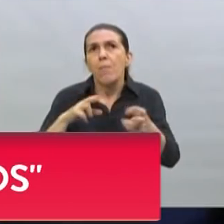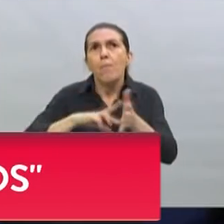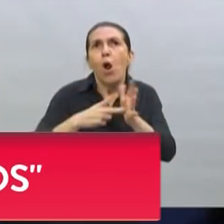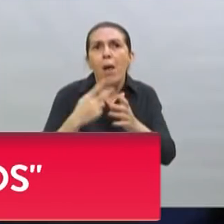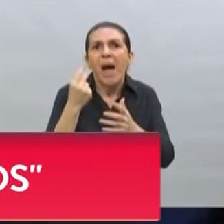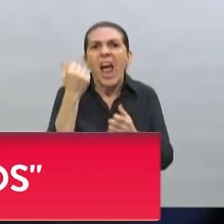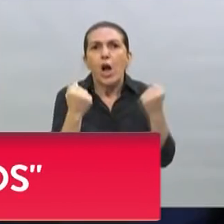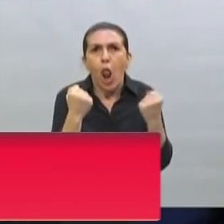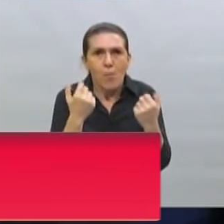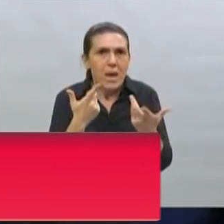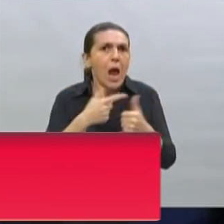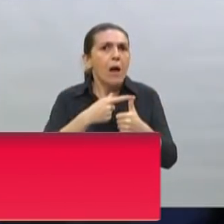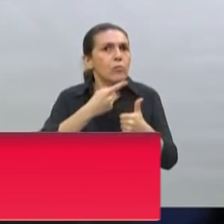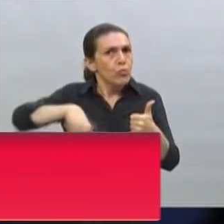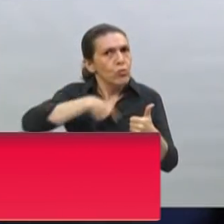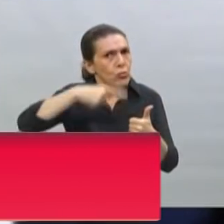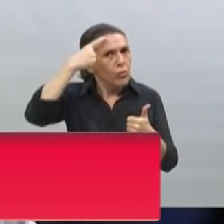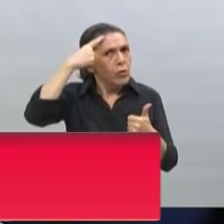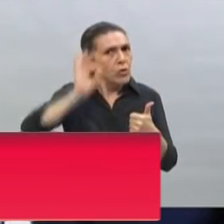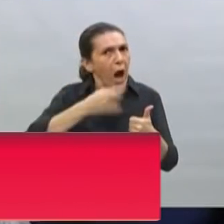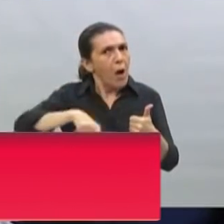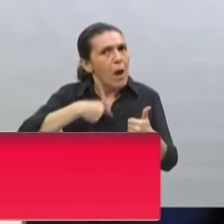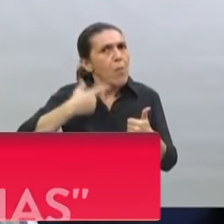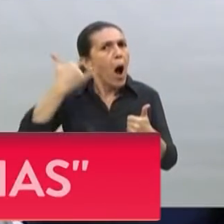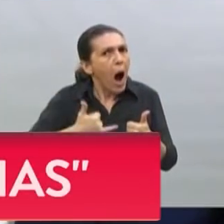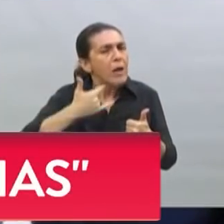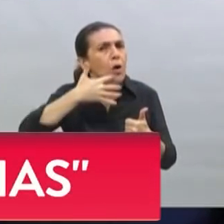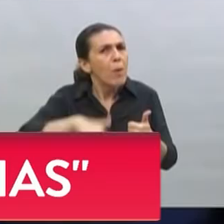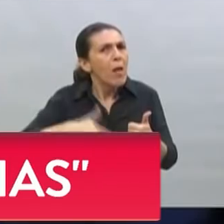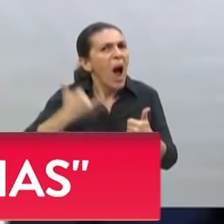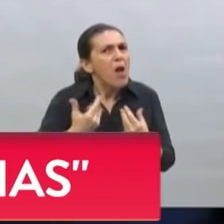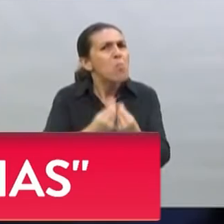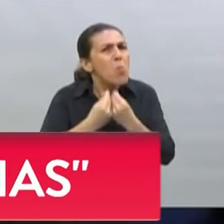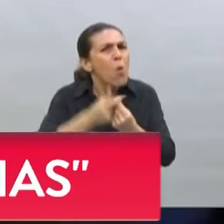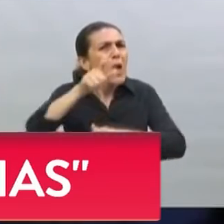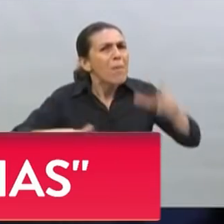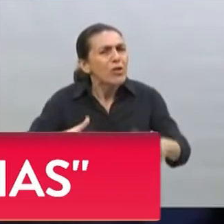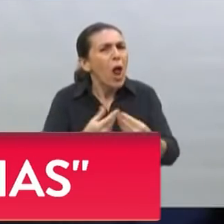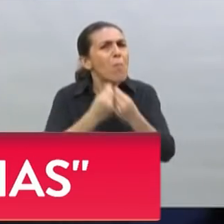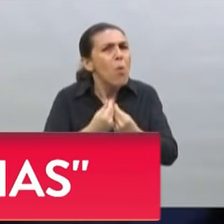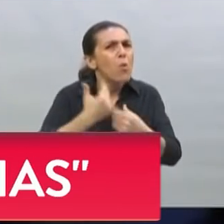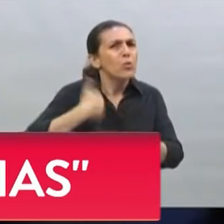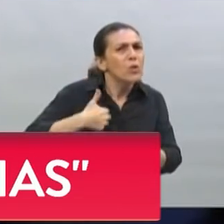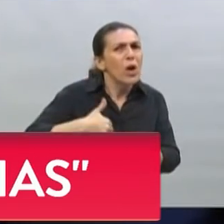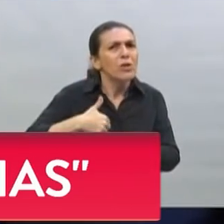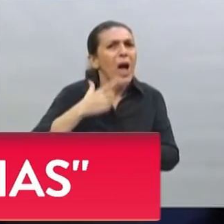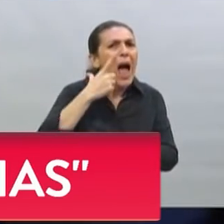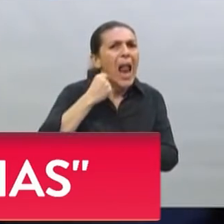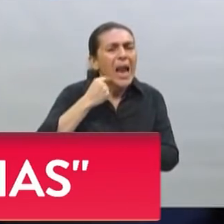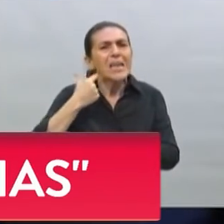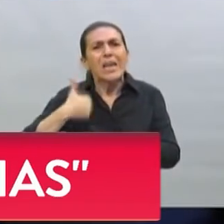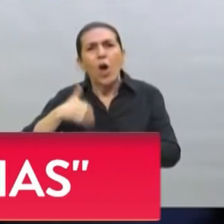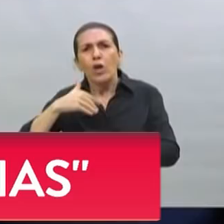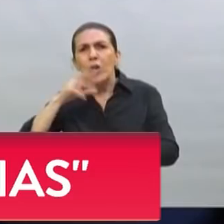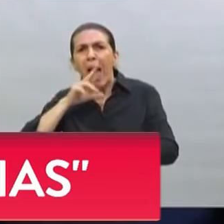somos muy conscientes de eso. Y somos muy conscientes de hay mucha gente, muchos argentinos, muchas argentinas, que están necesitando